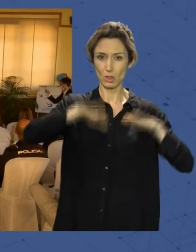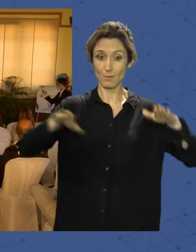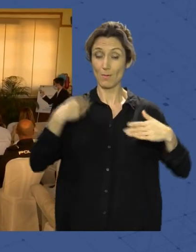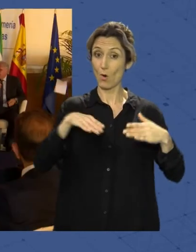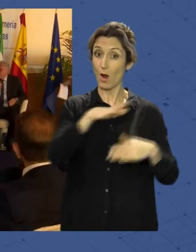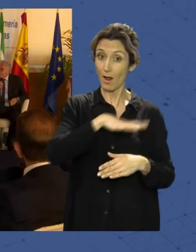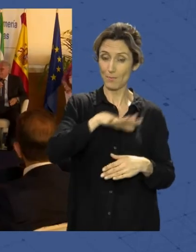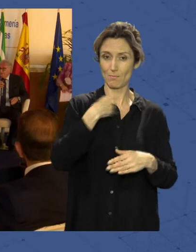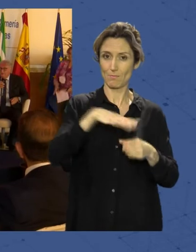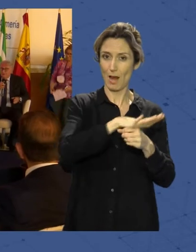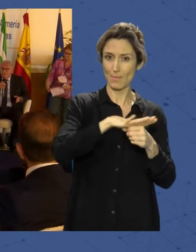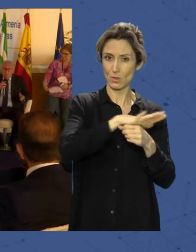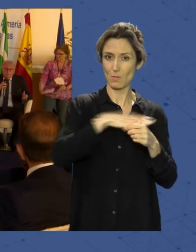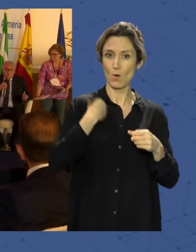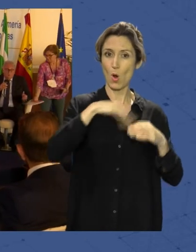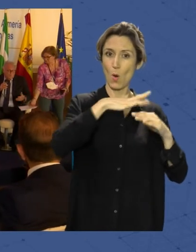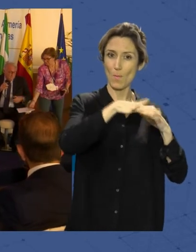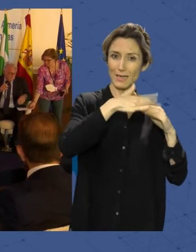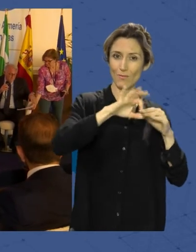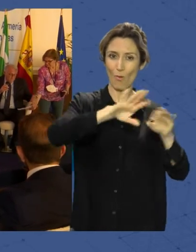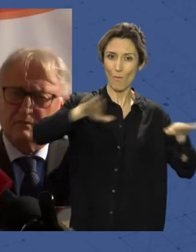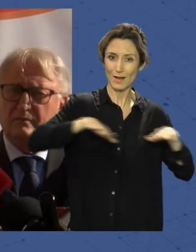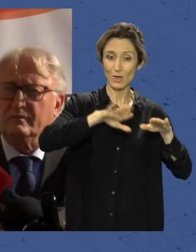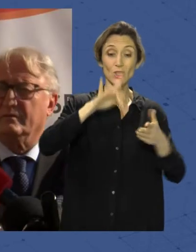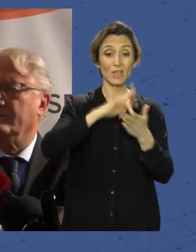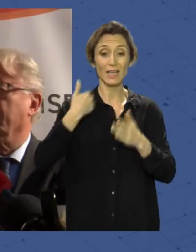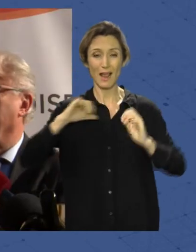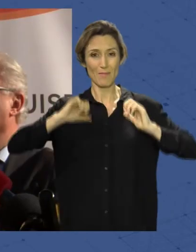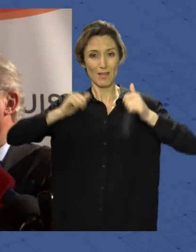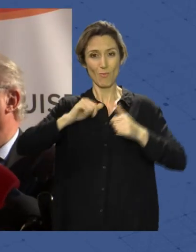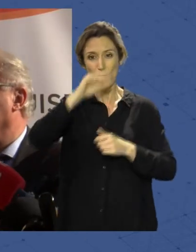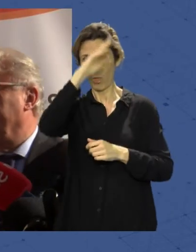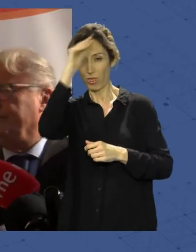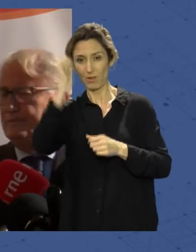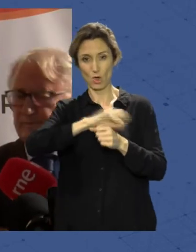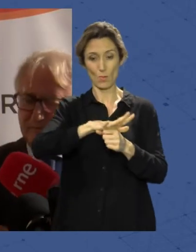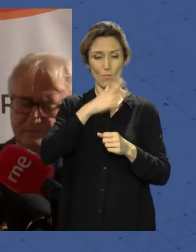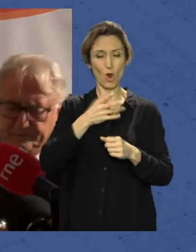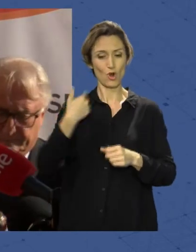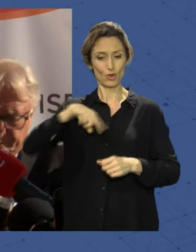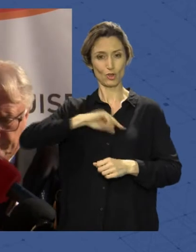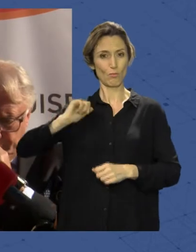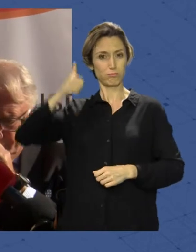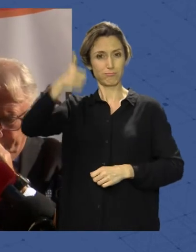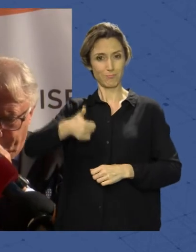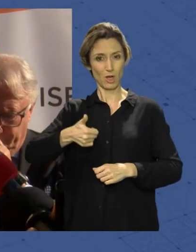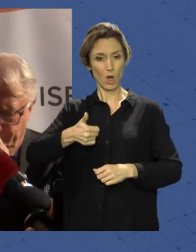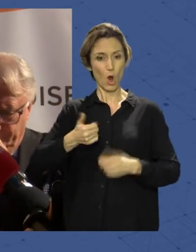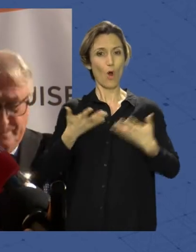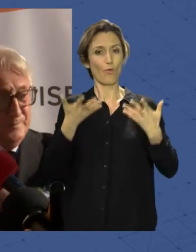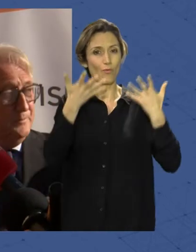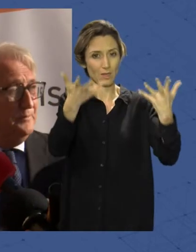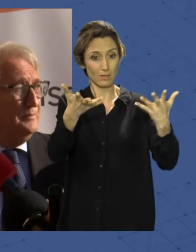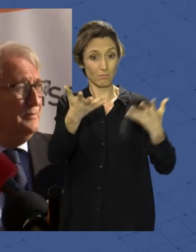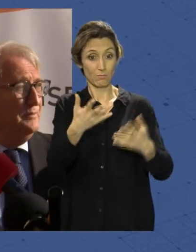y marino, una vez que empezamos a olvidarnos del COVID. Somos muy ricos en ofertas, en posibilidades, insisto, cada